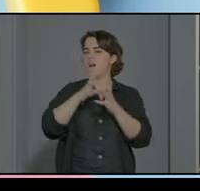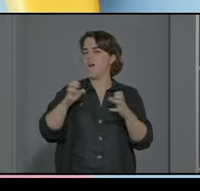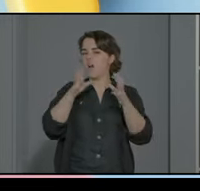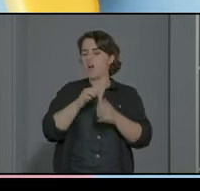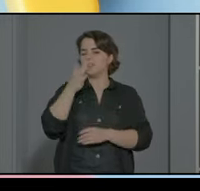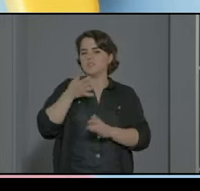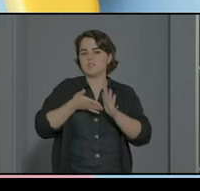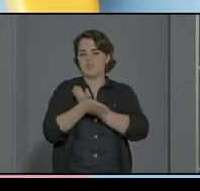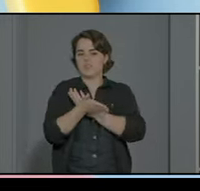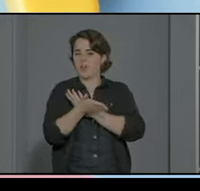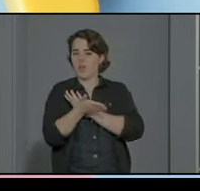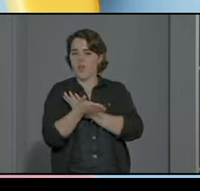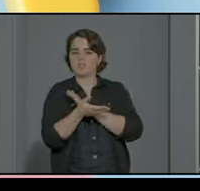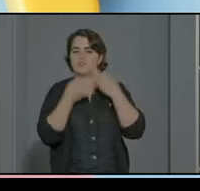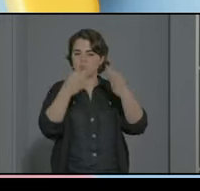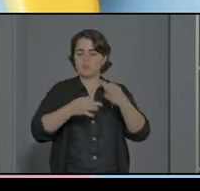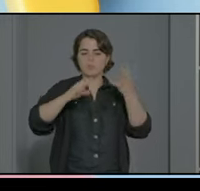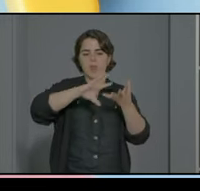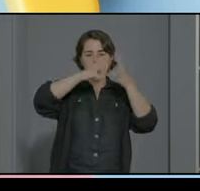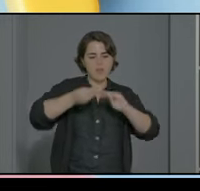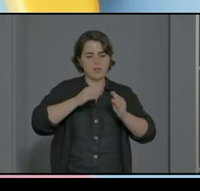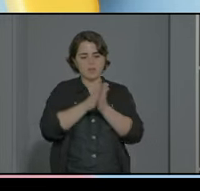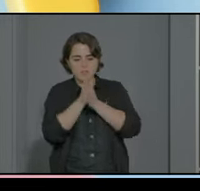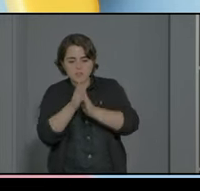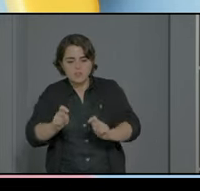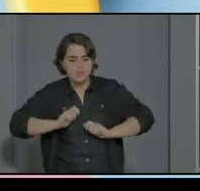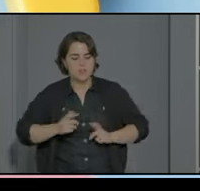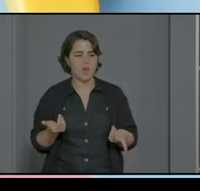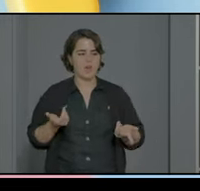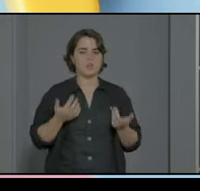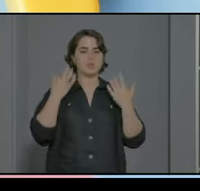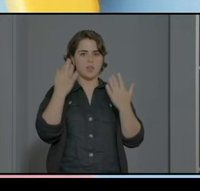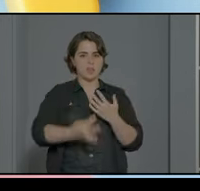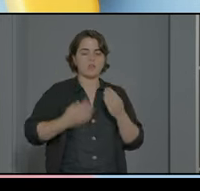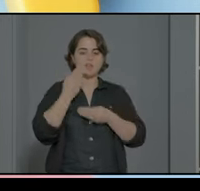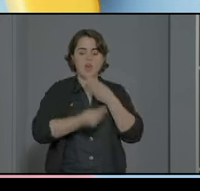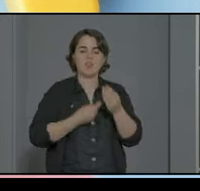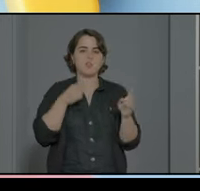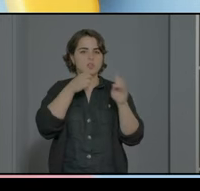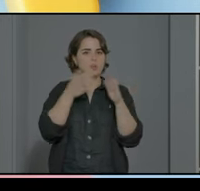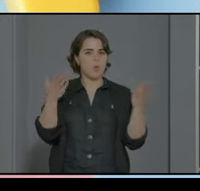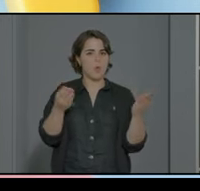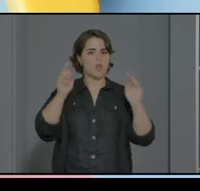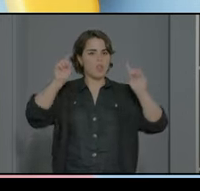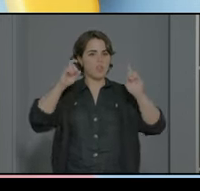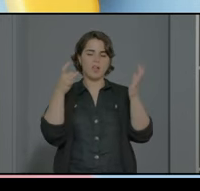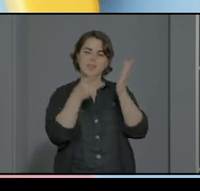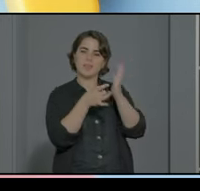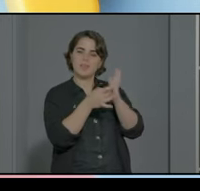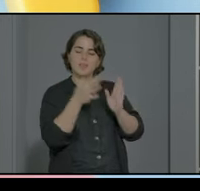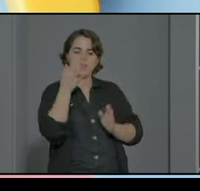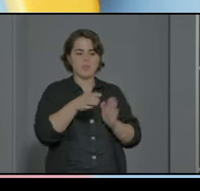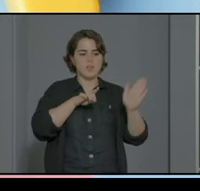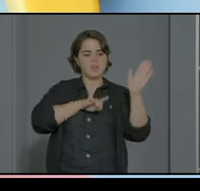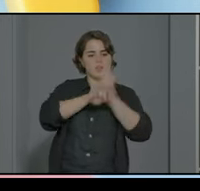adaptando y motivando en todo momento y además todo esto lo hace para garantizar una educación de calidad y un desarrollo integral